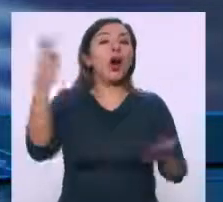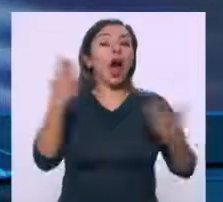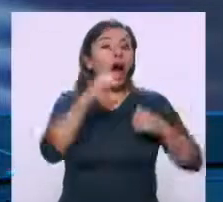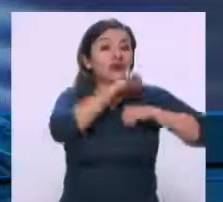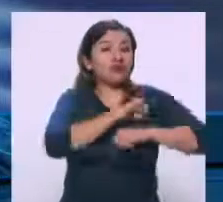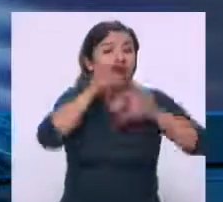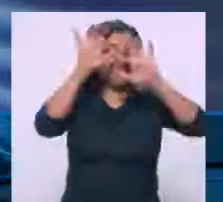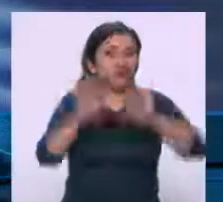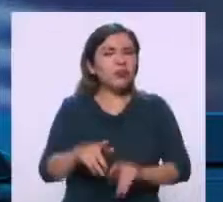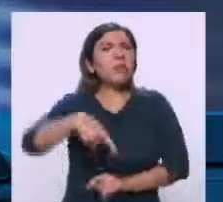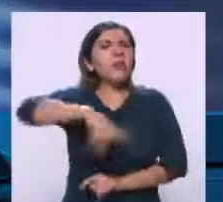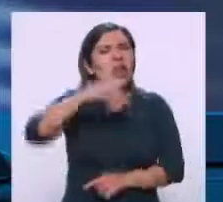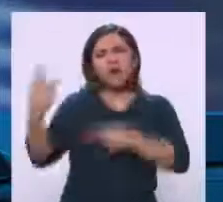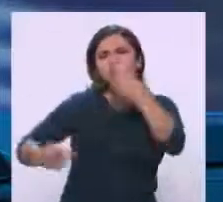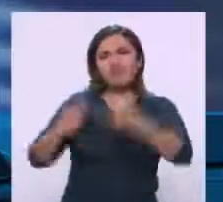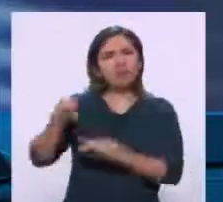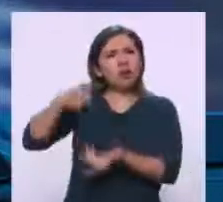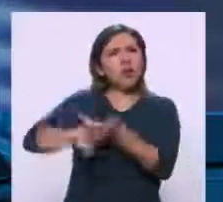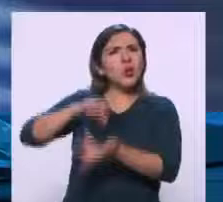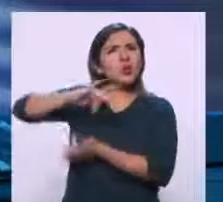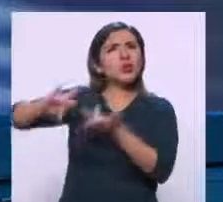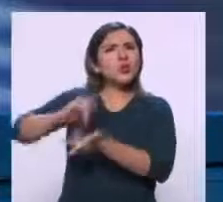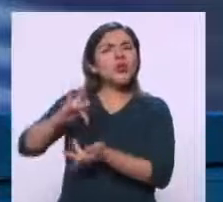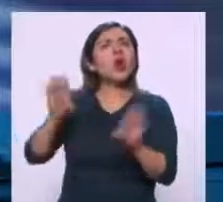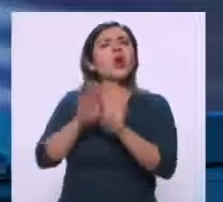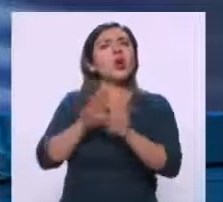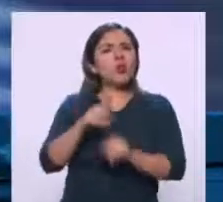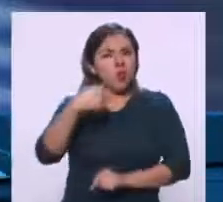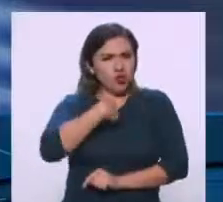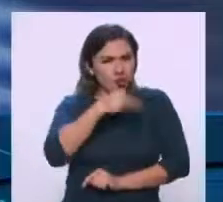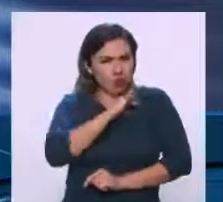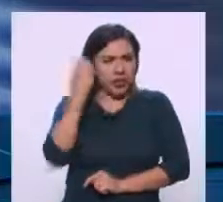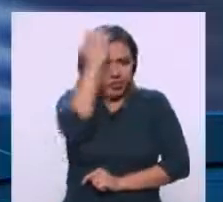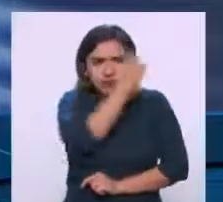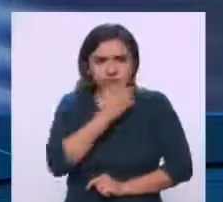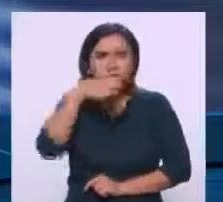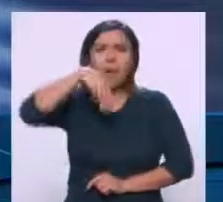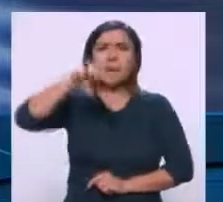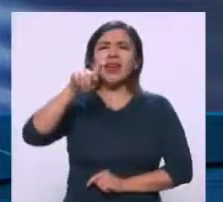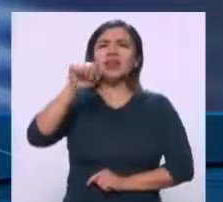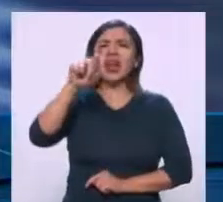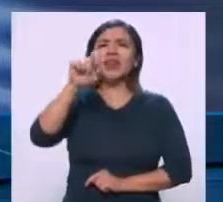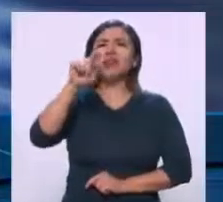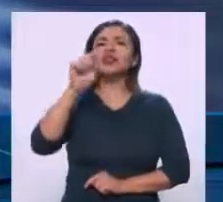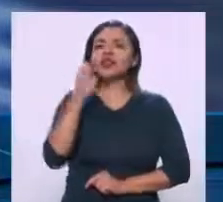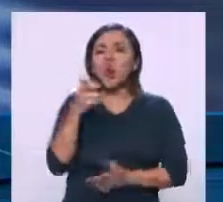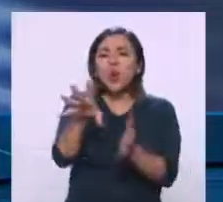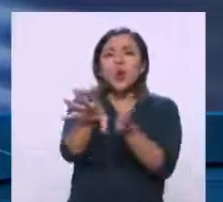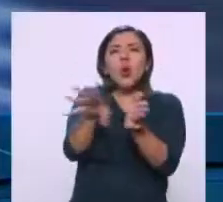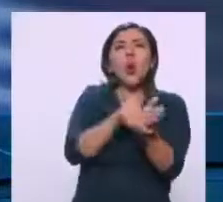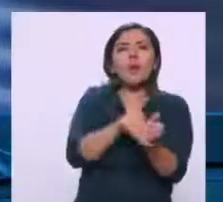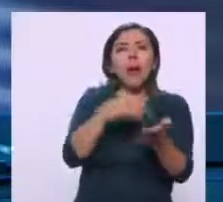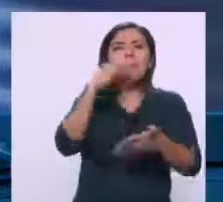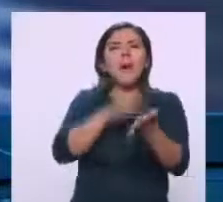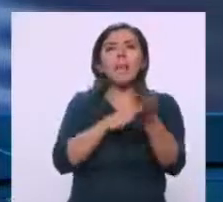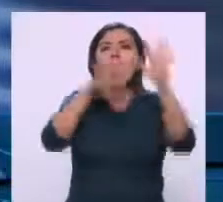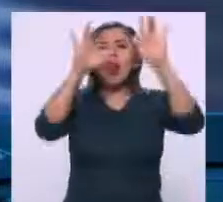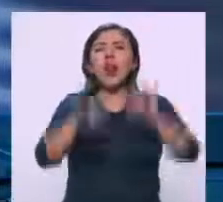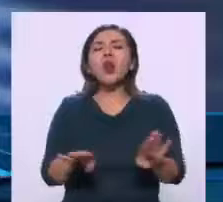él. Pero nos preguntan en Twitter, ¿cómo podemos nosotros analizar los metadatos de la copia de la copia de un documento?